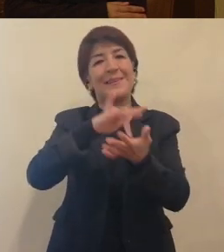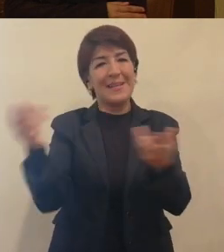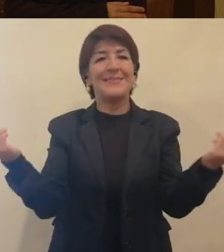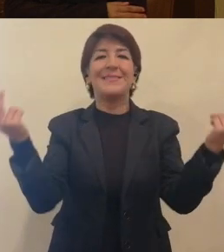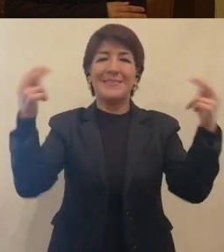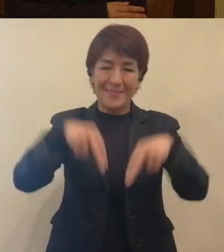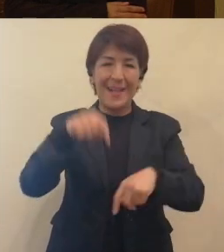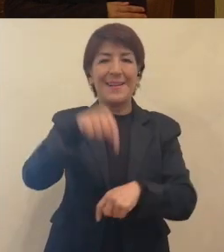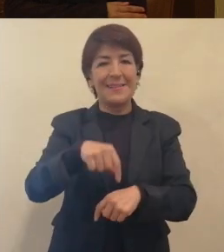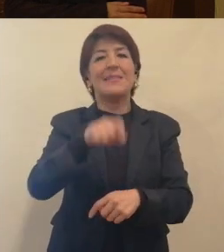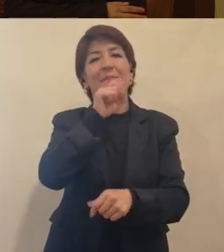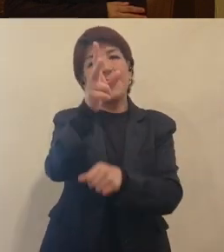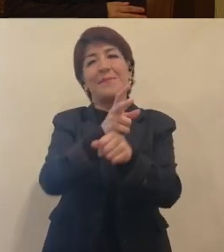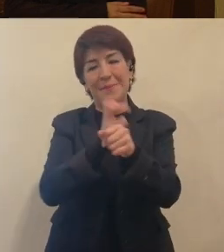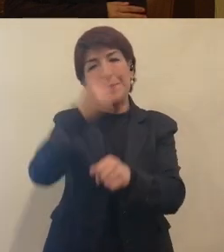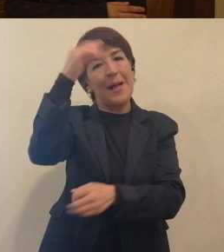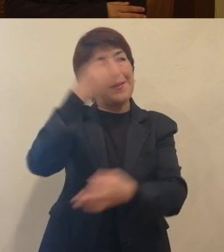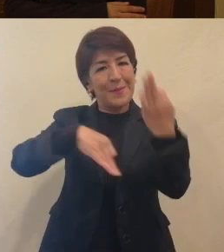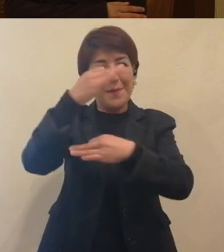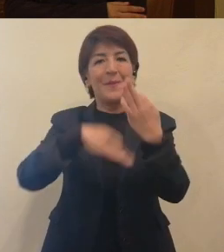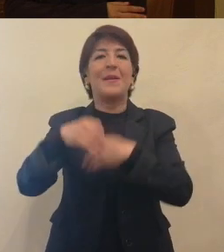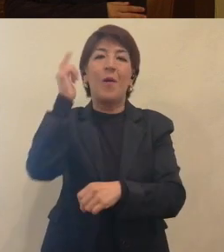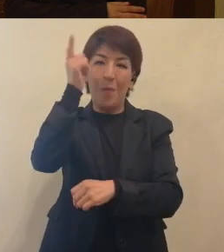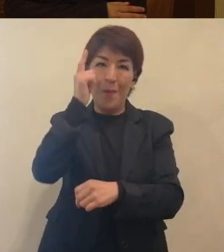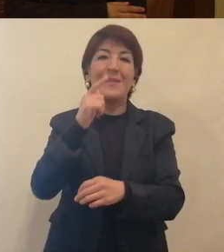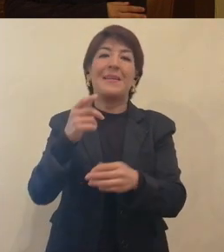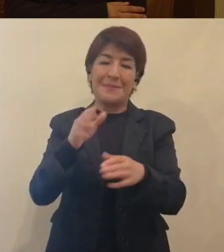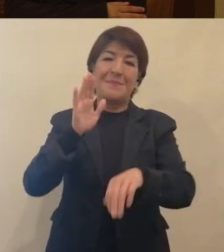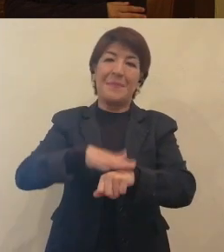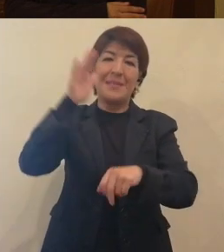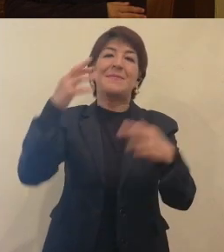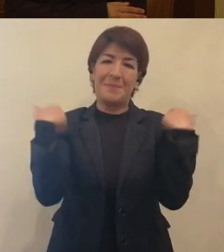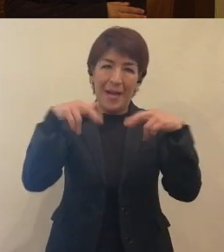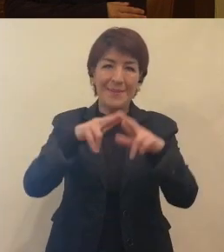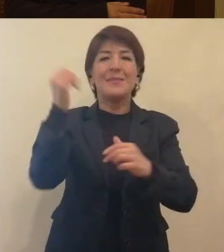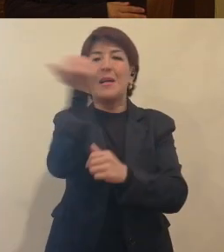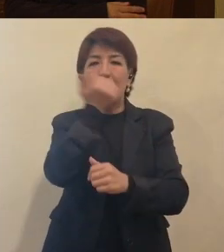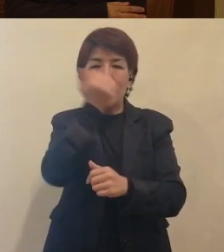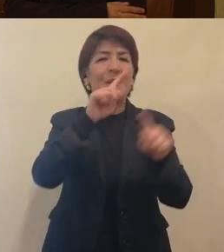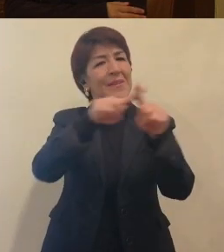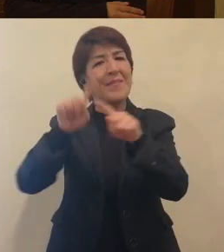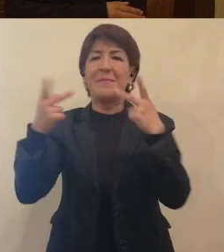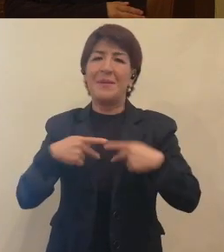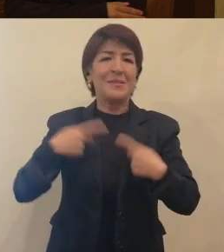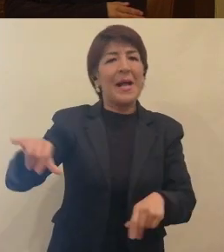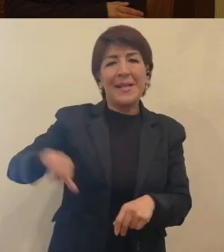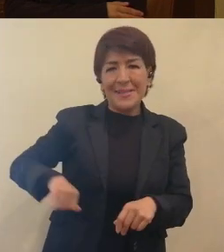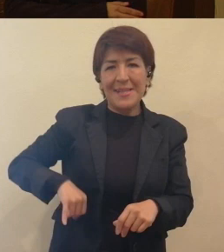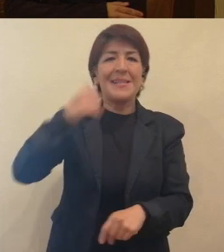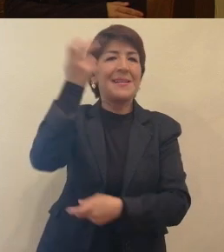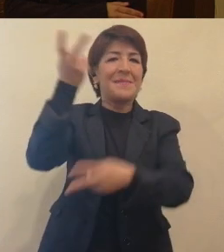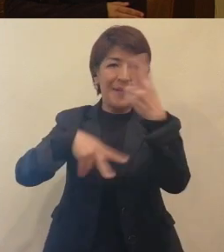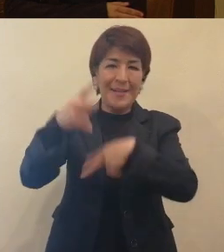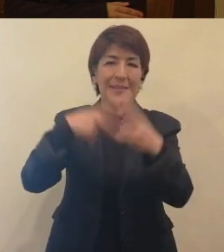agradecemos su presencia y la invitación al evento. Esperamos contar con la asistencia de académicos, estudiantes y público interesado.